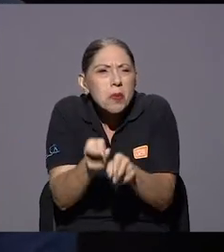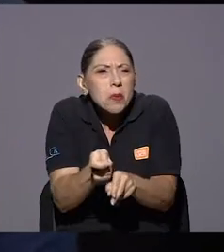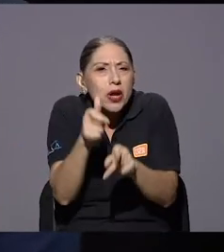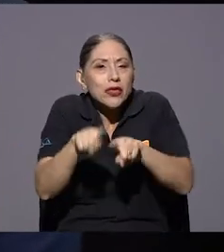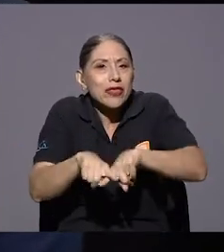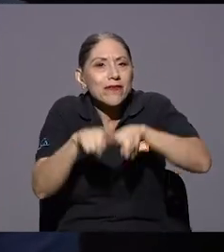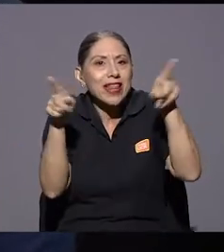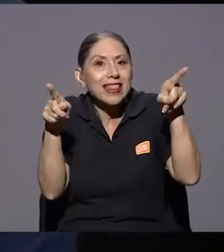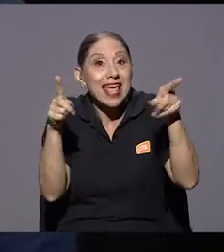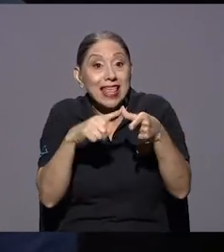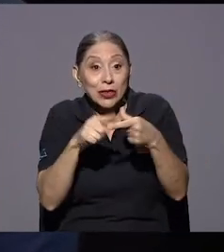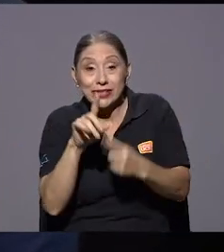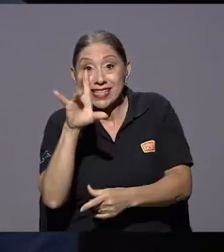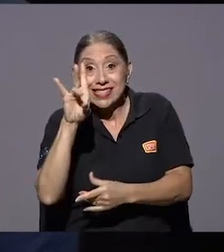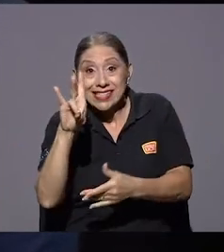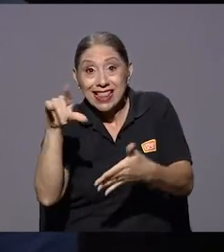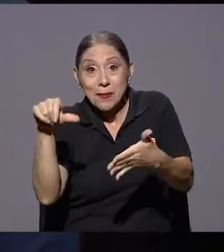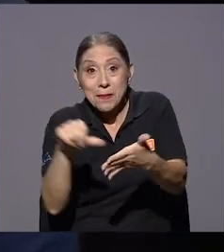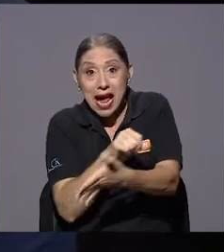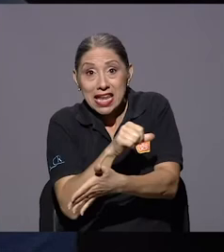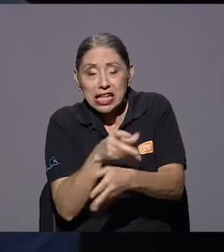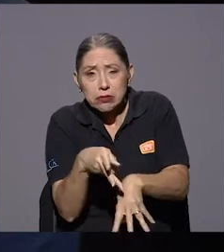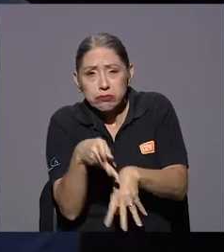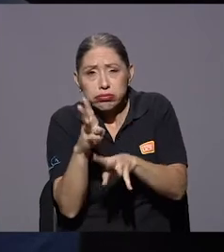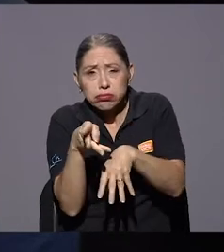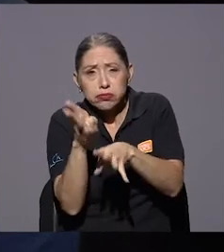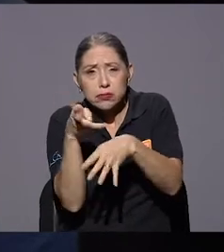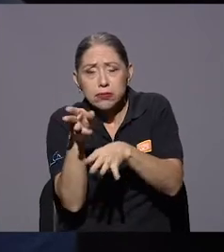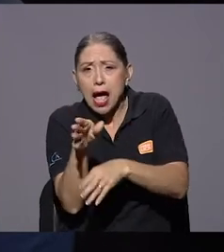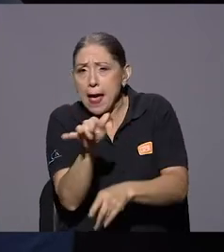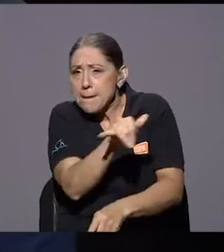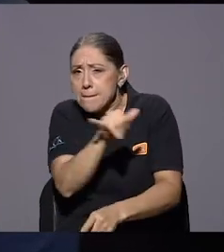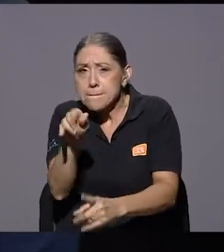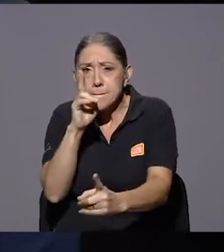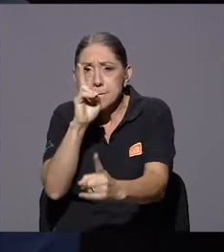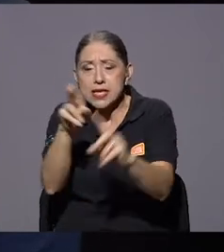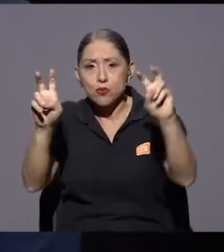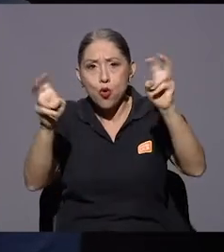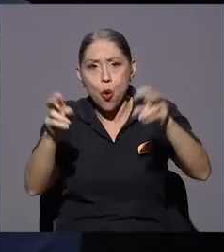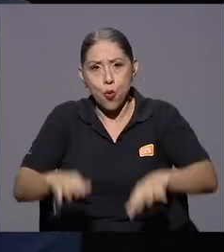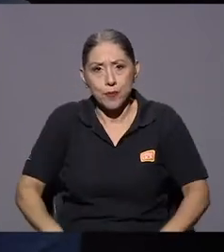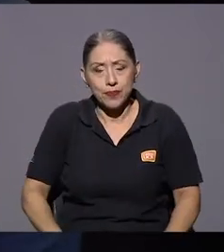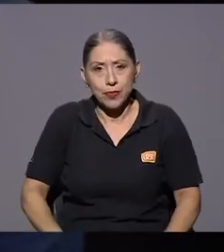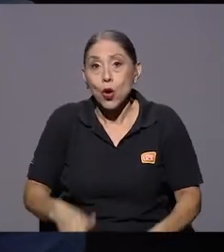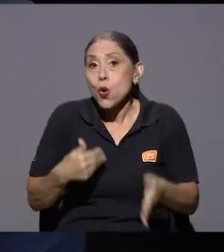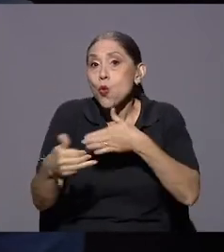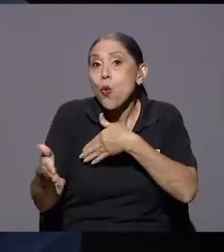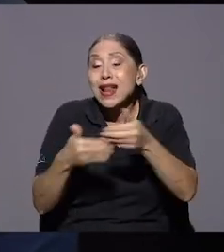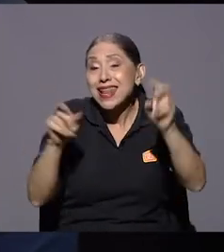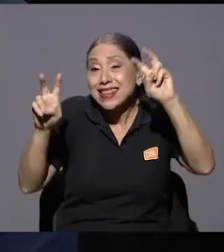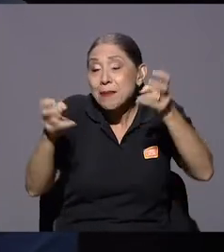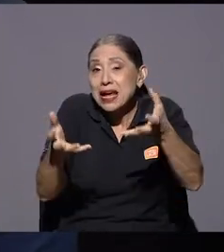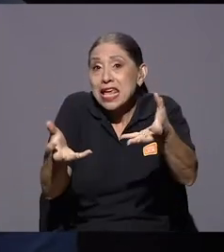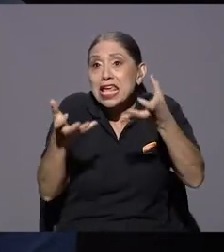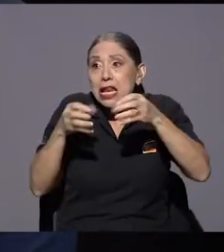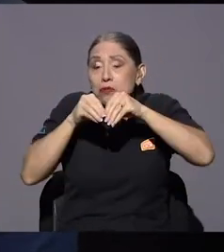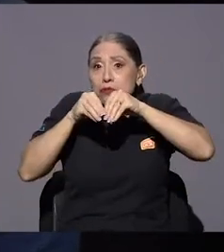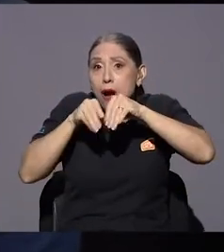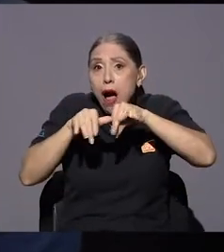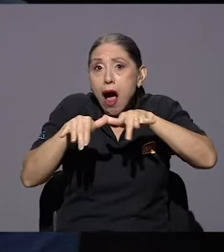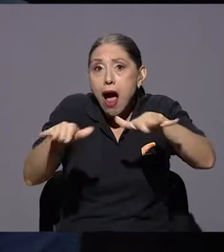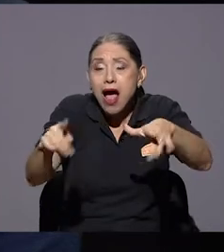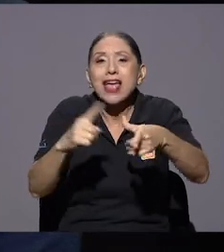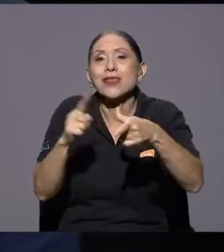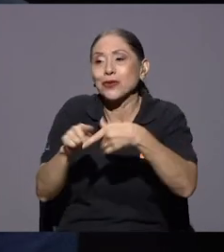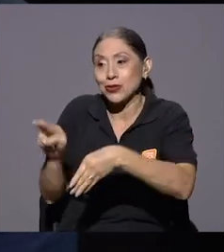lo que hacen es viralizar el mismo contenido entonces cualquier contenido que ellos posiblemente quieran viralizar lo que hacen es utilizar ese tipo